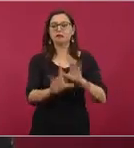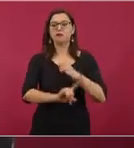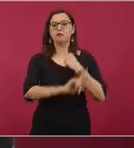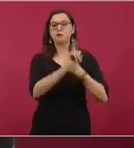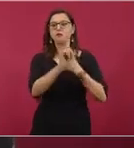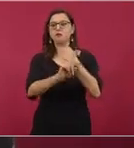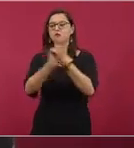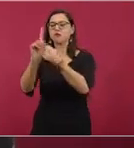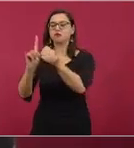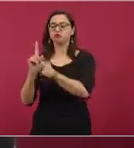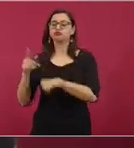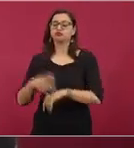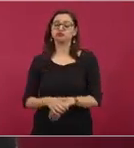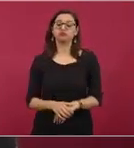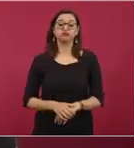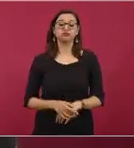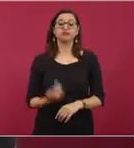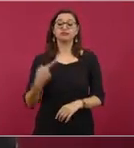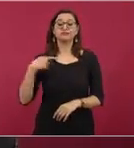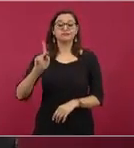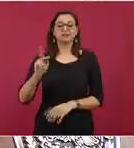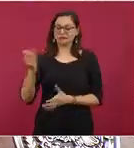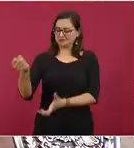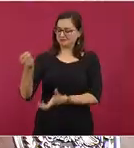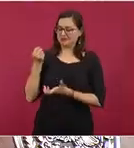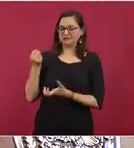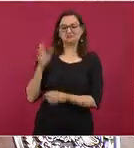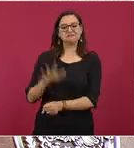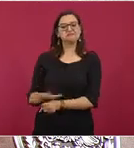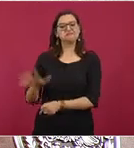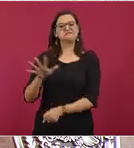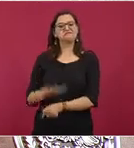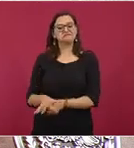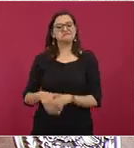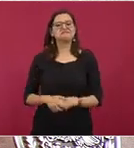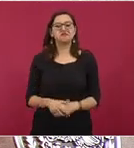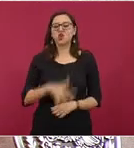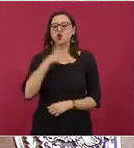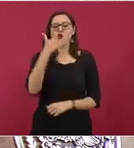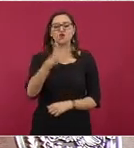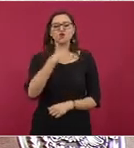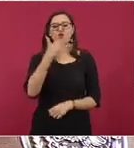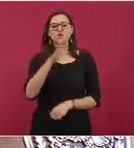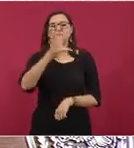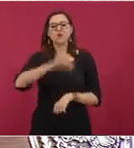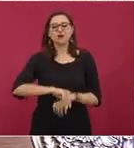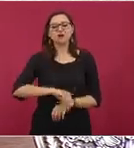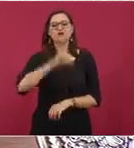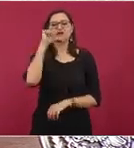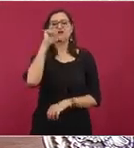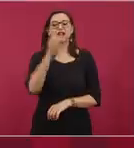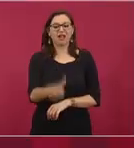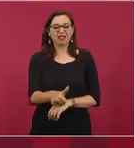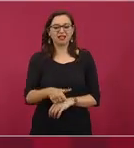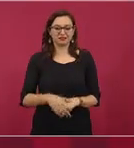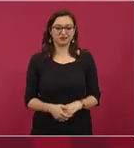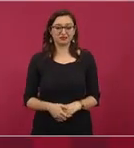la corrupción y lo que había antes era un gobierno